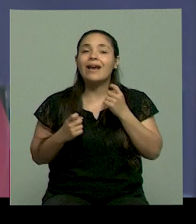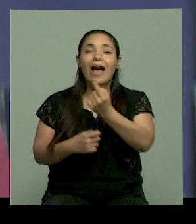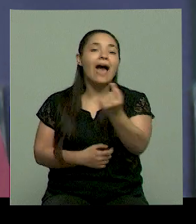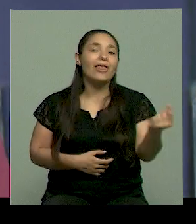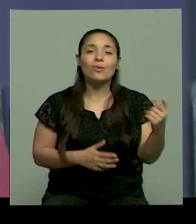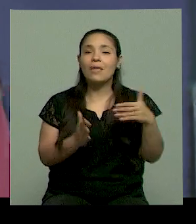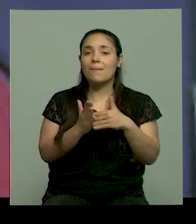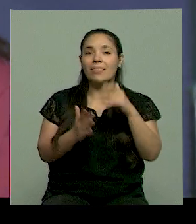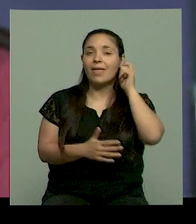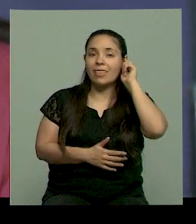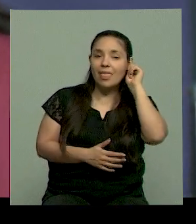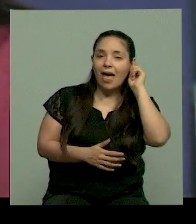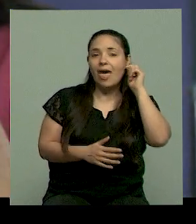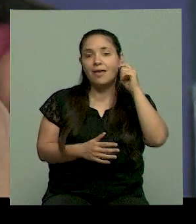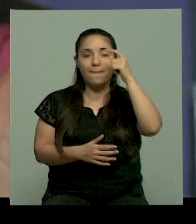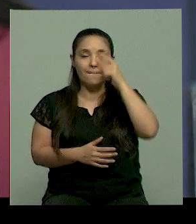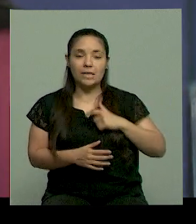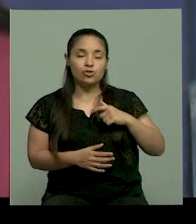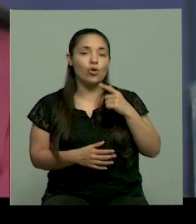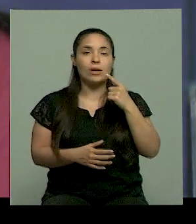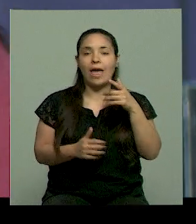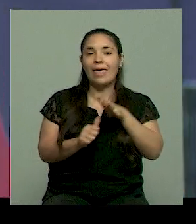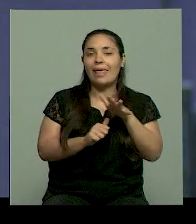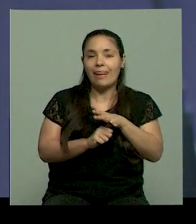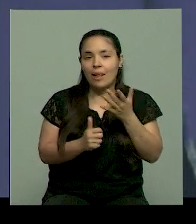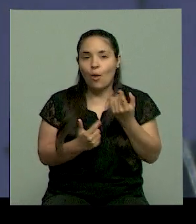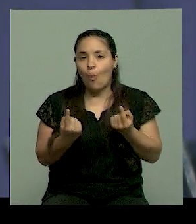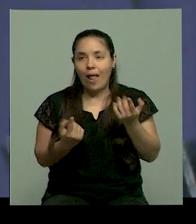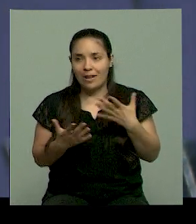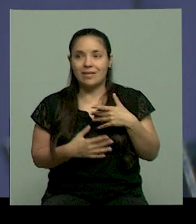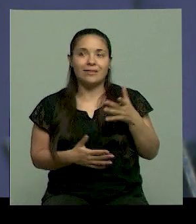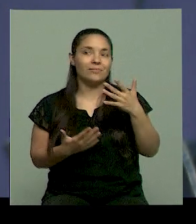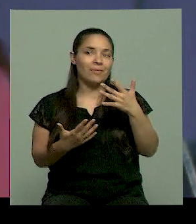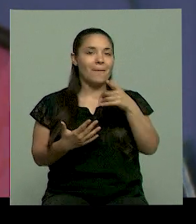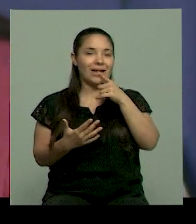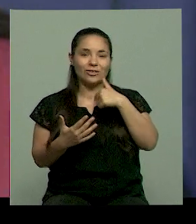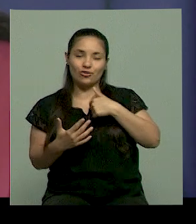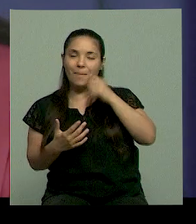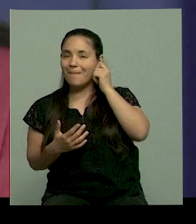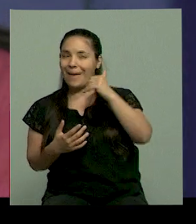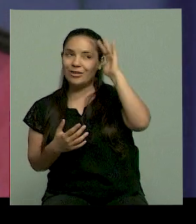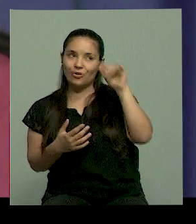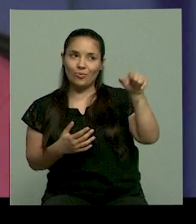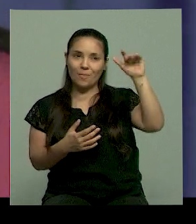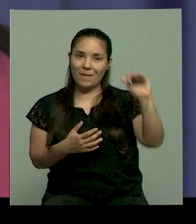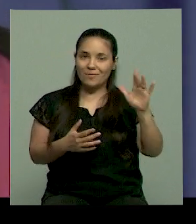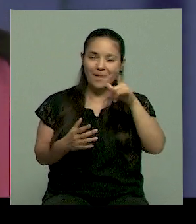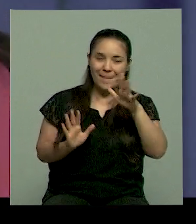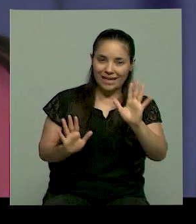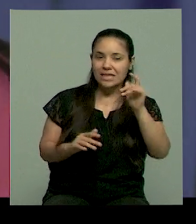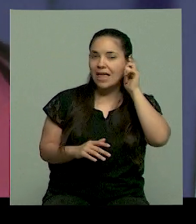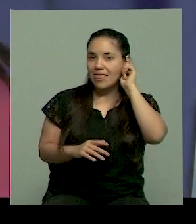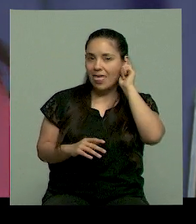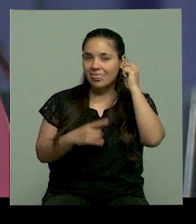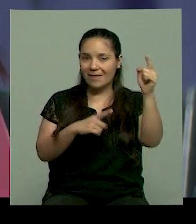edad y del sexo. Yo puedo tener la misma edad que vos, probablemente no, estoy más grande, pero yo tengo